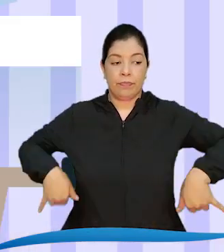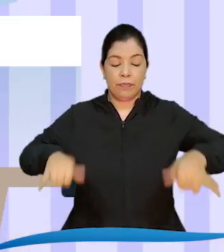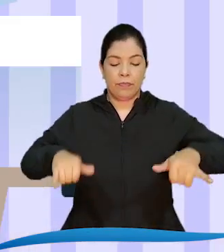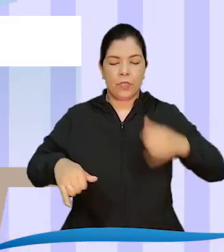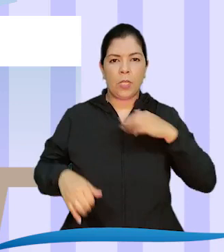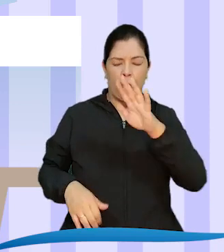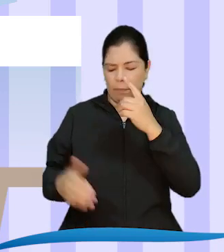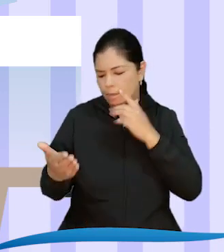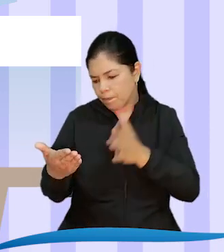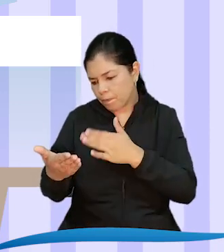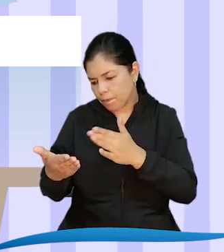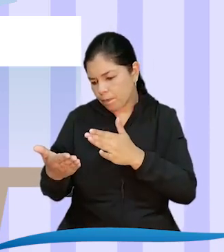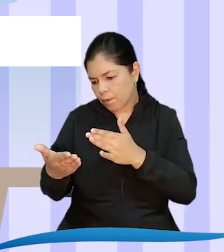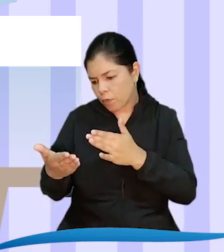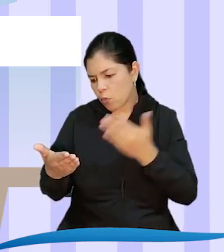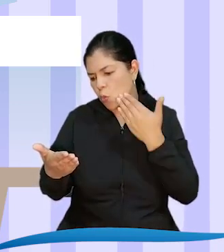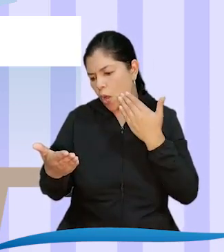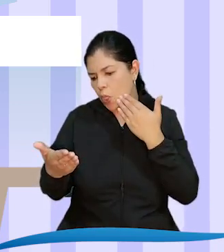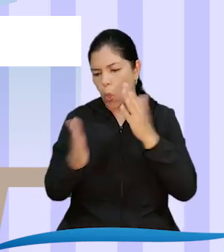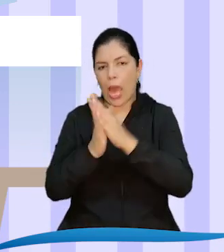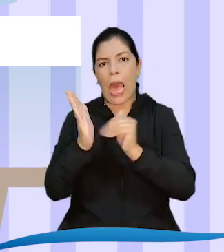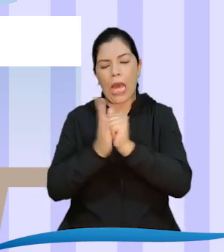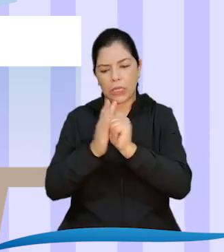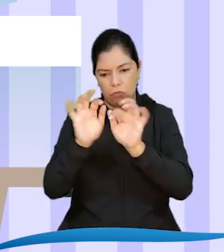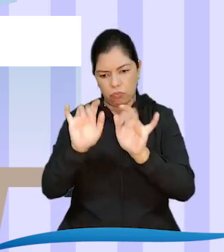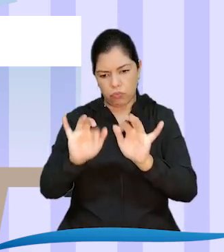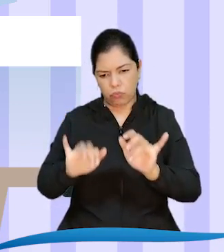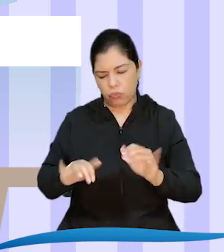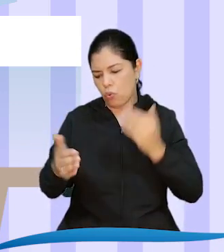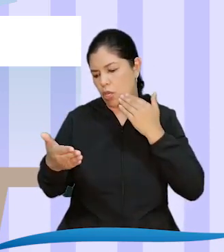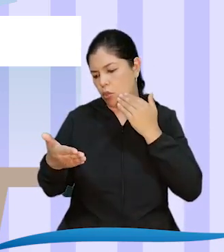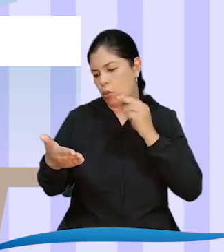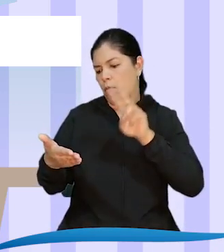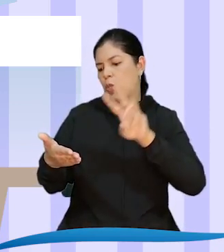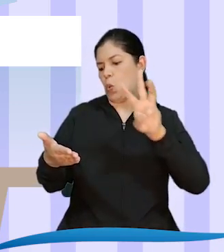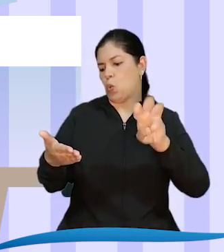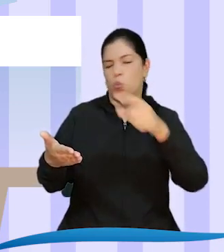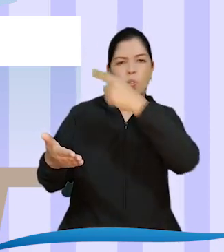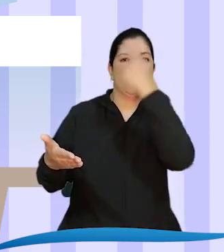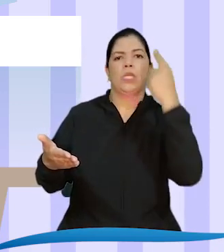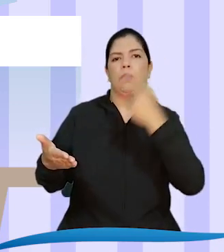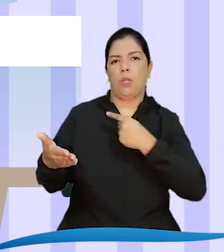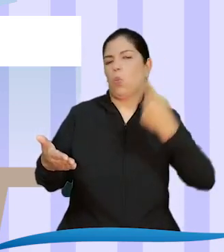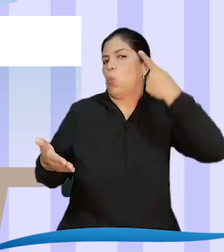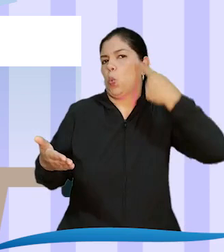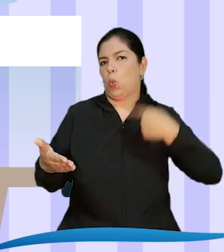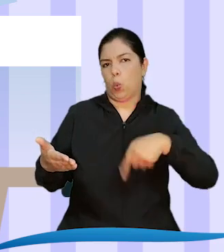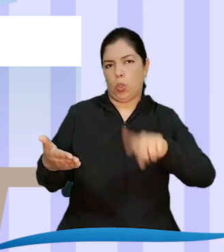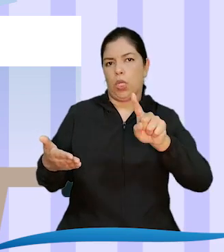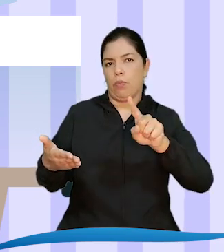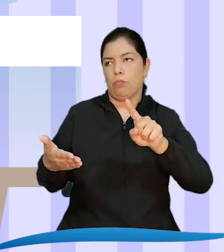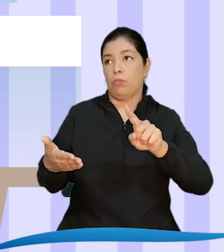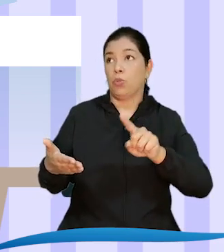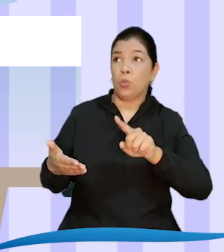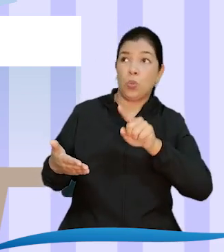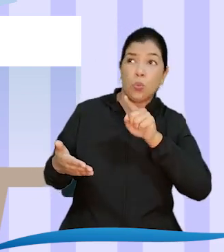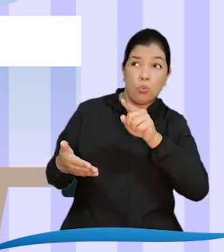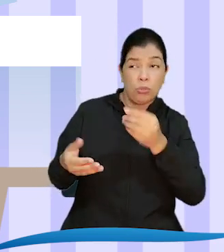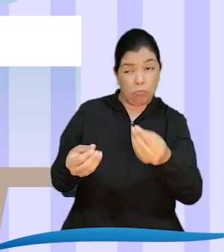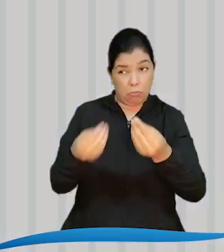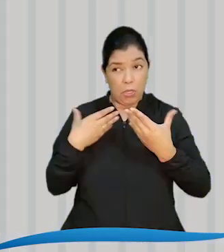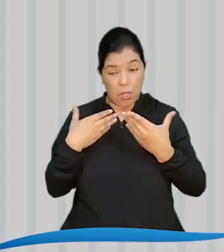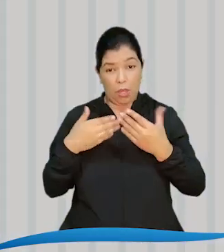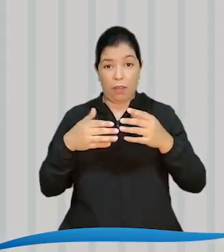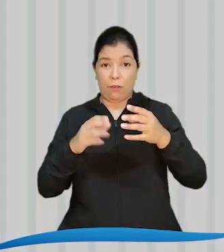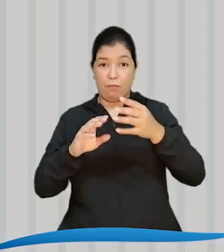el 28 de septiembre de 2022 Porque es una actividad de un solo día hábil ¿Para esa también nos darían un informatico?